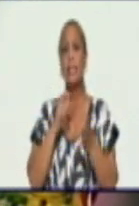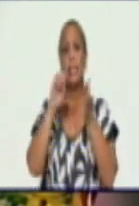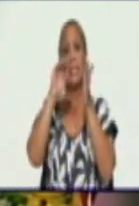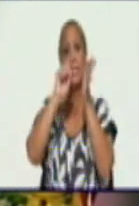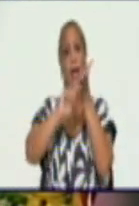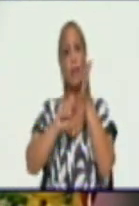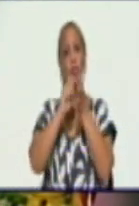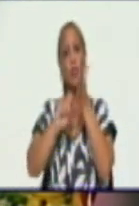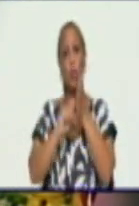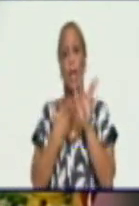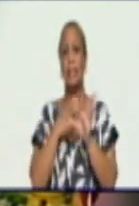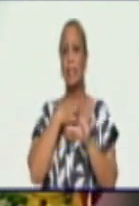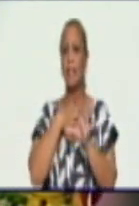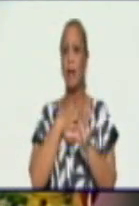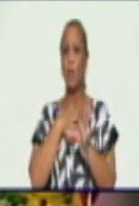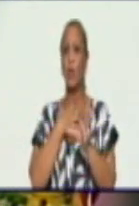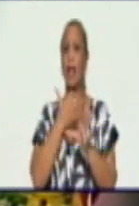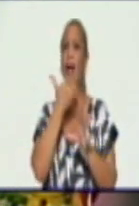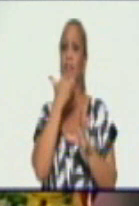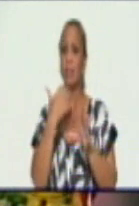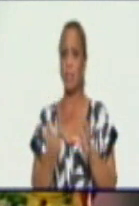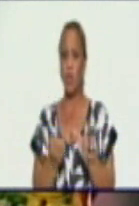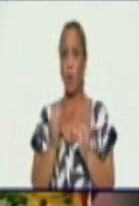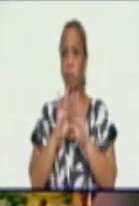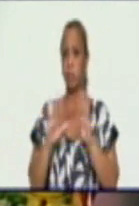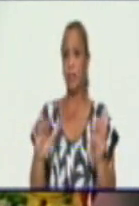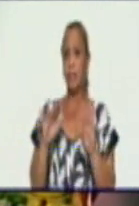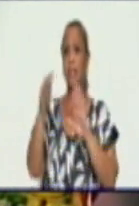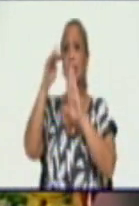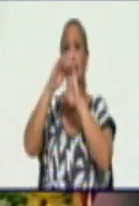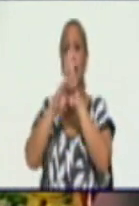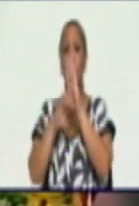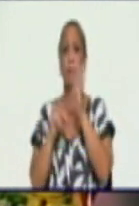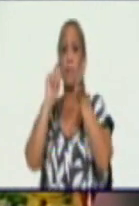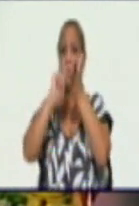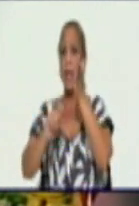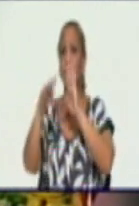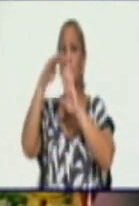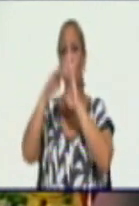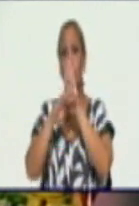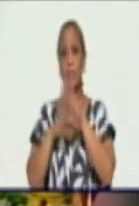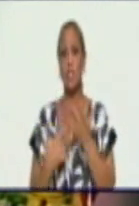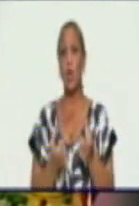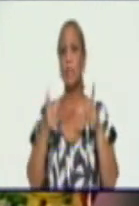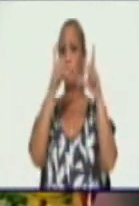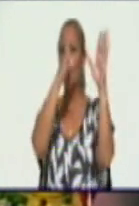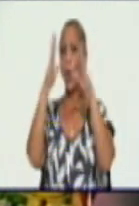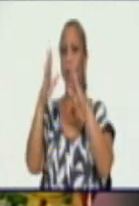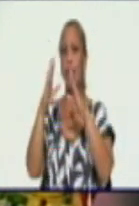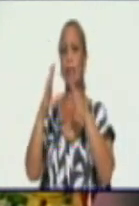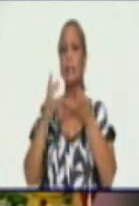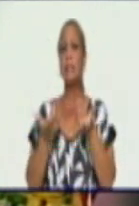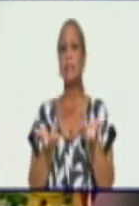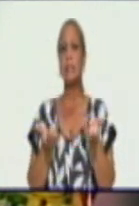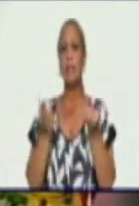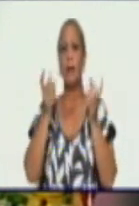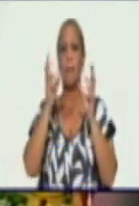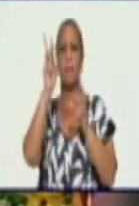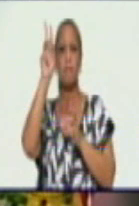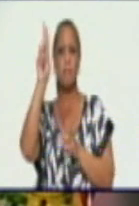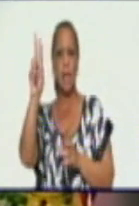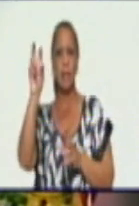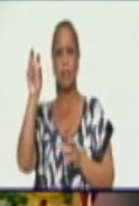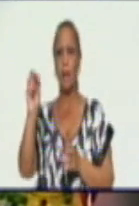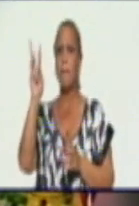de afectación ha roto todos los esquemas de programación que teníamos. Nosotros teníamos bloques estructurados de 20 MW y hemos